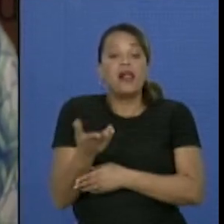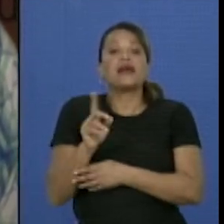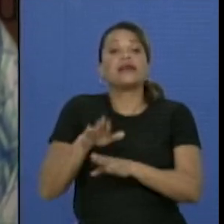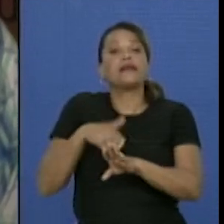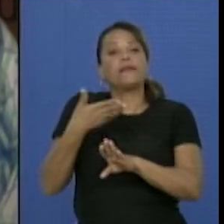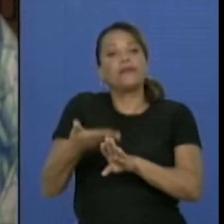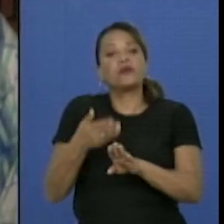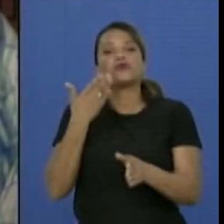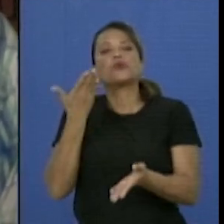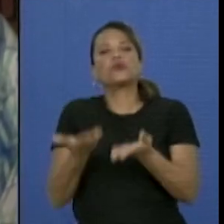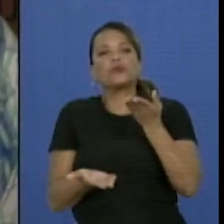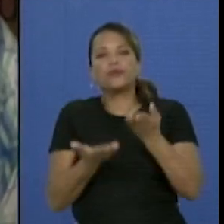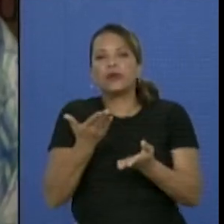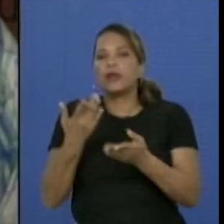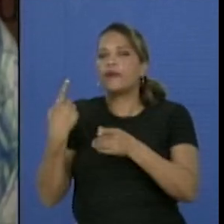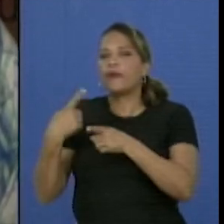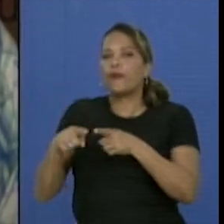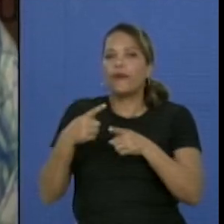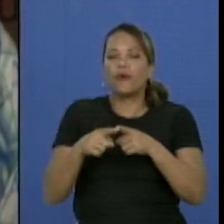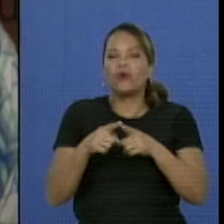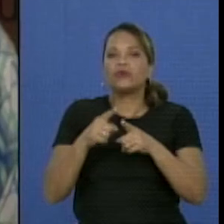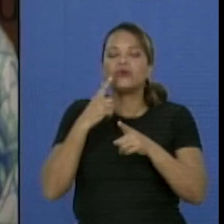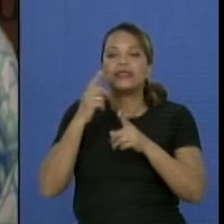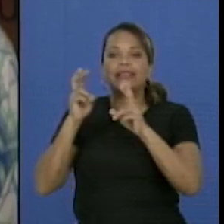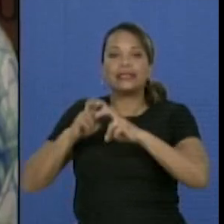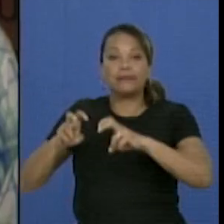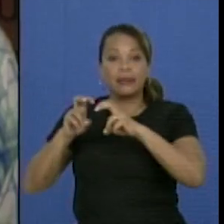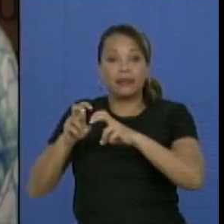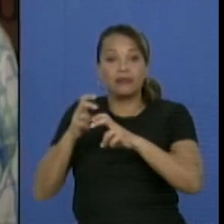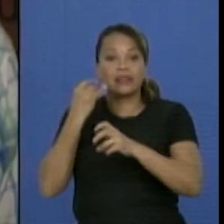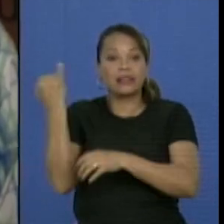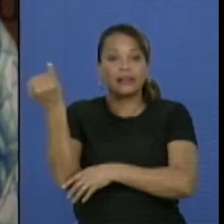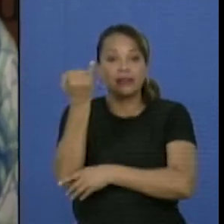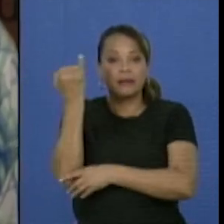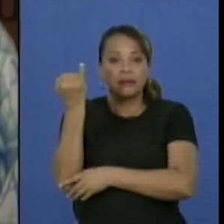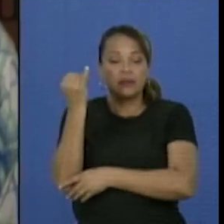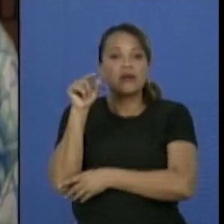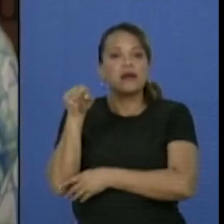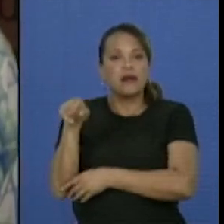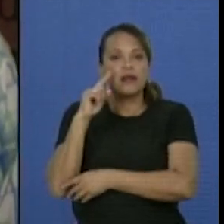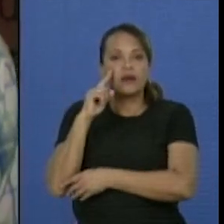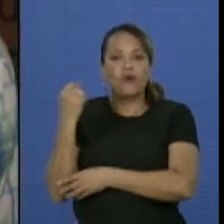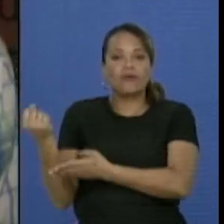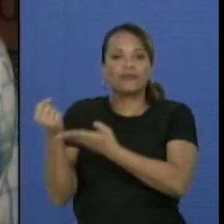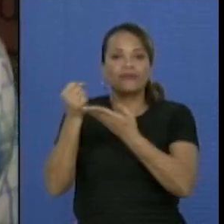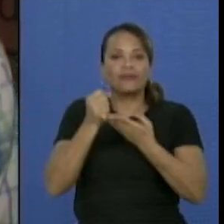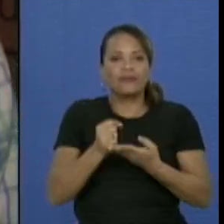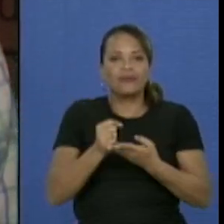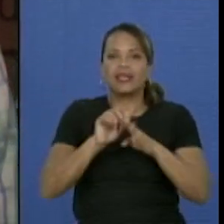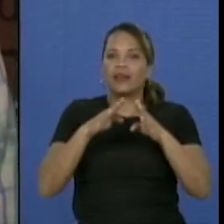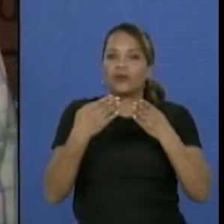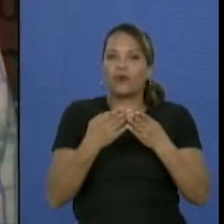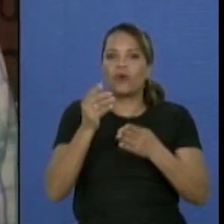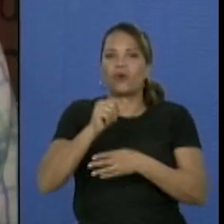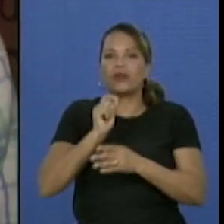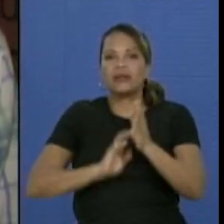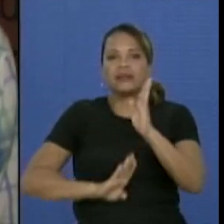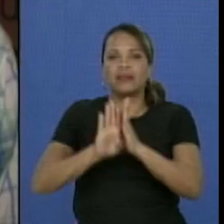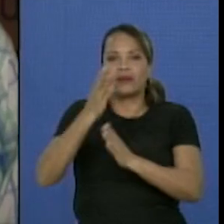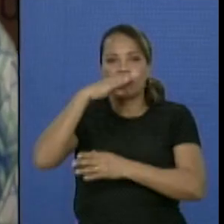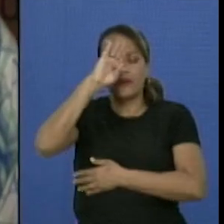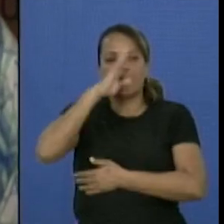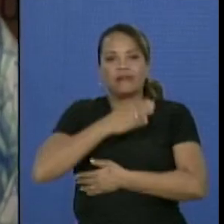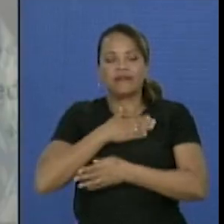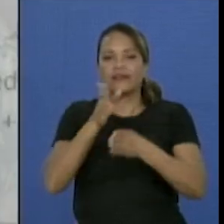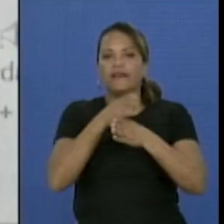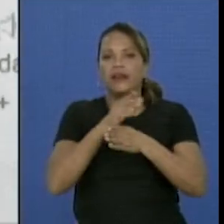con otros observatorios internacionales, básicamente con los aportes de todos los actores de desarrollo del país,